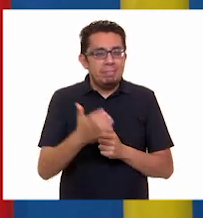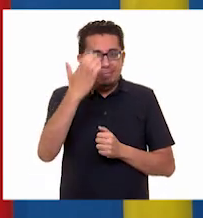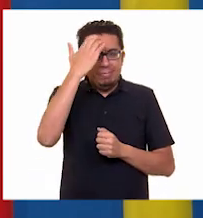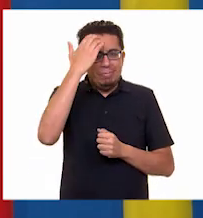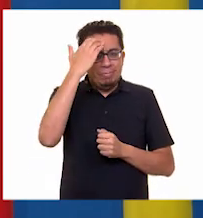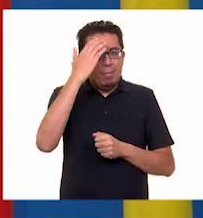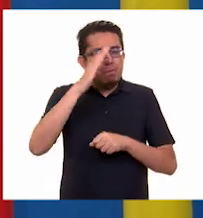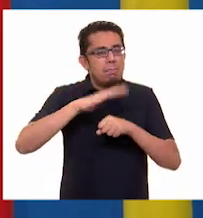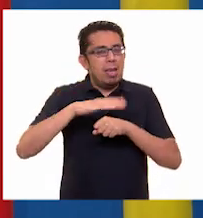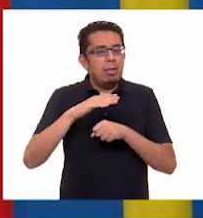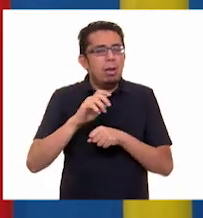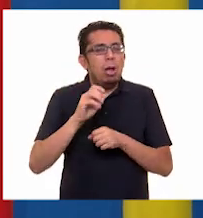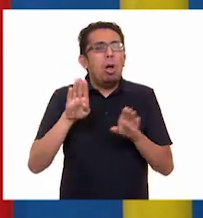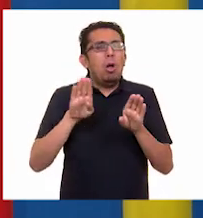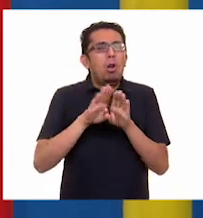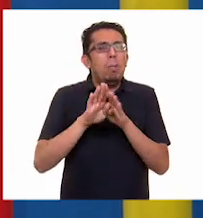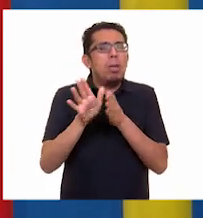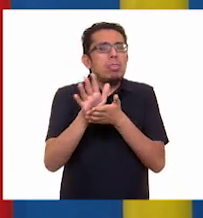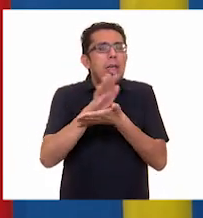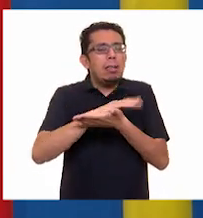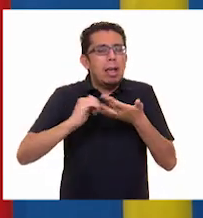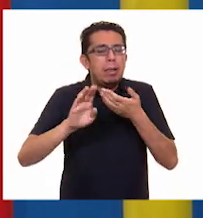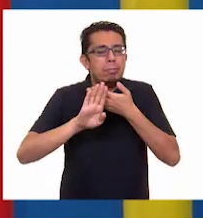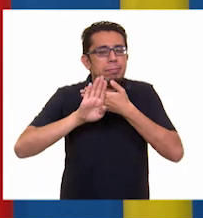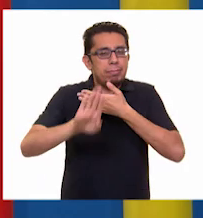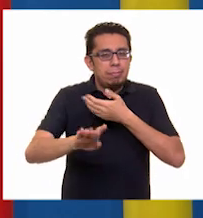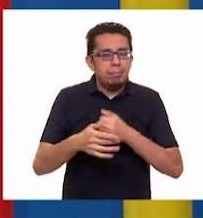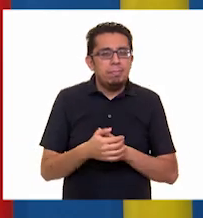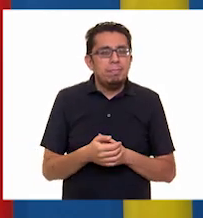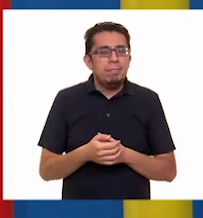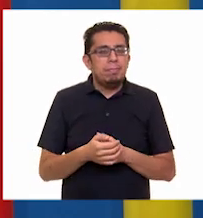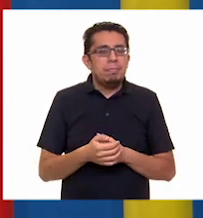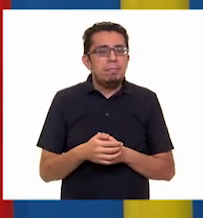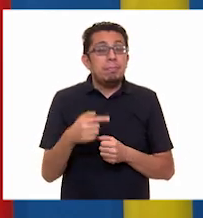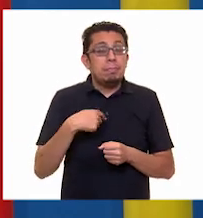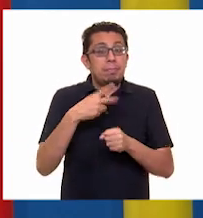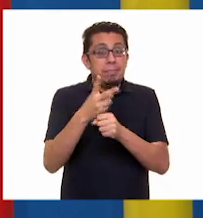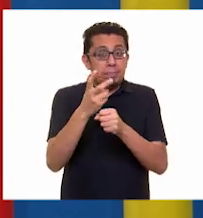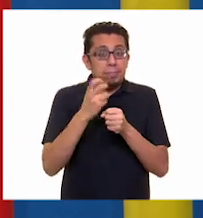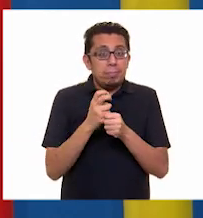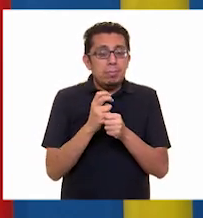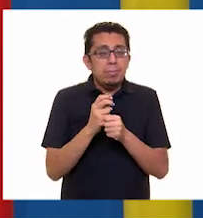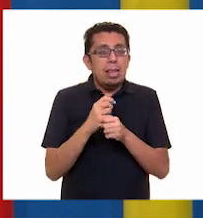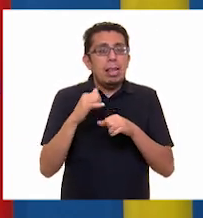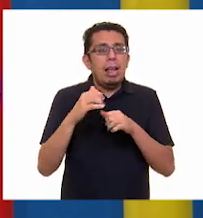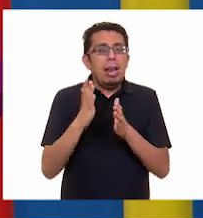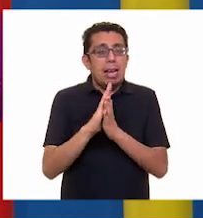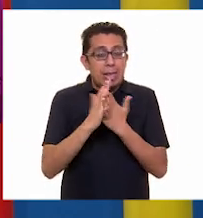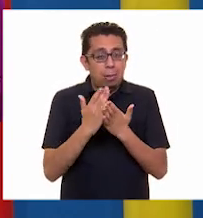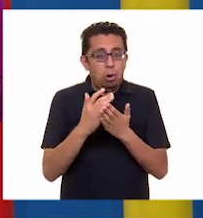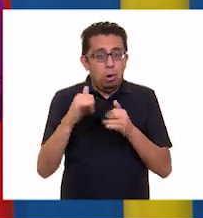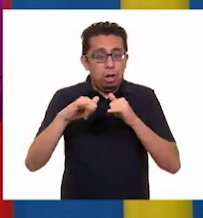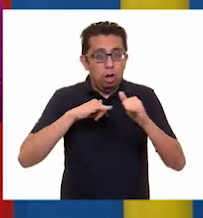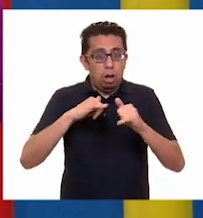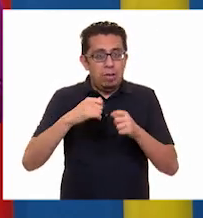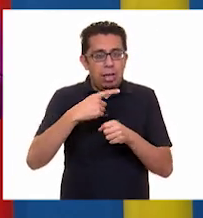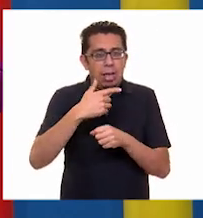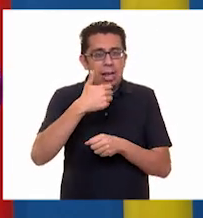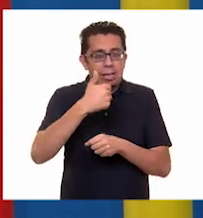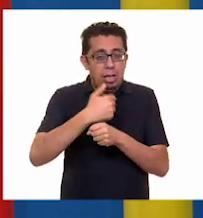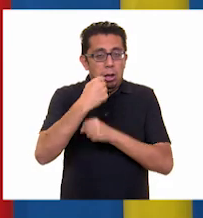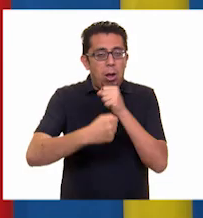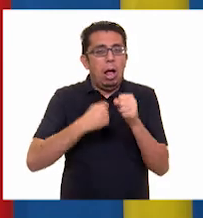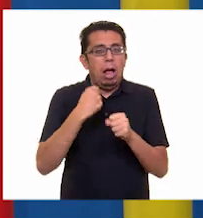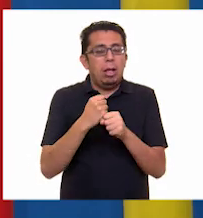más sobre la prevención de los desastres. Para ello los invito a que abran su libro de geografía de sexto grado en la página